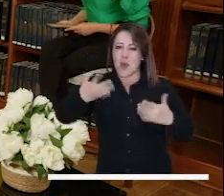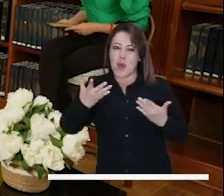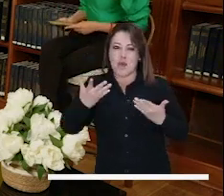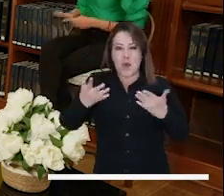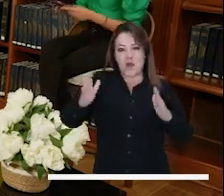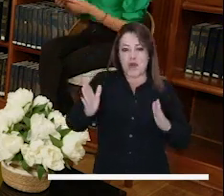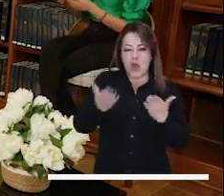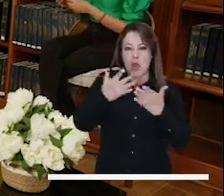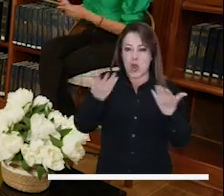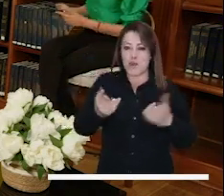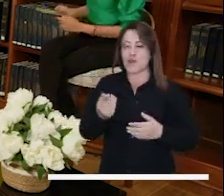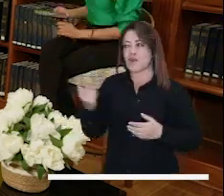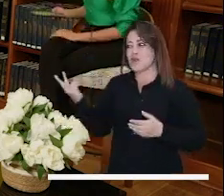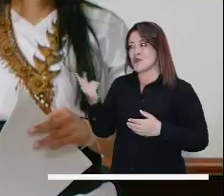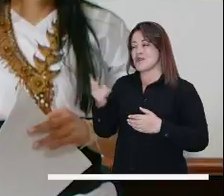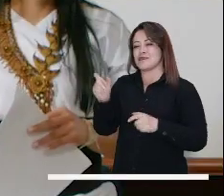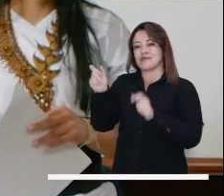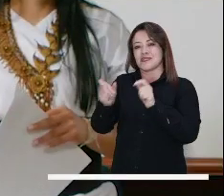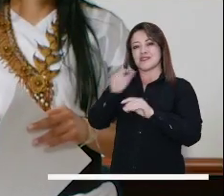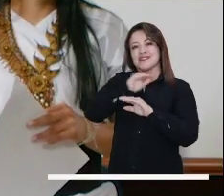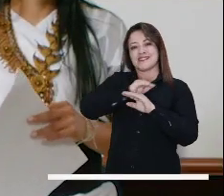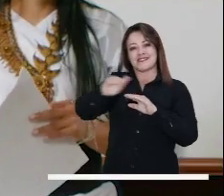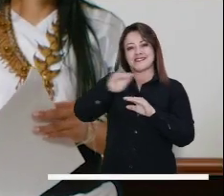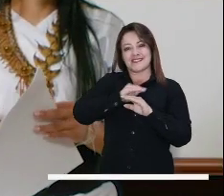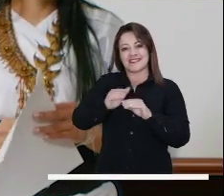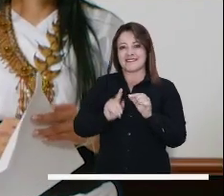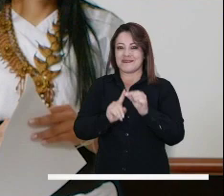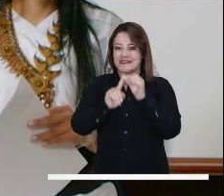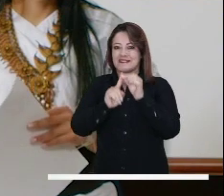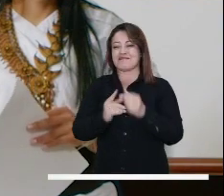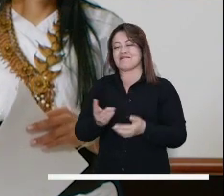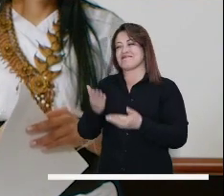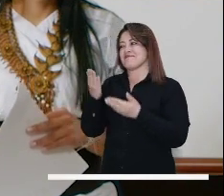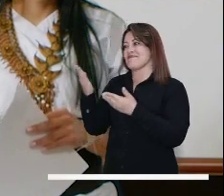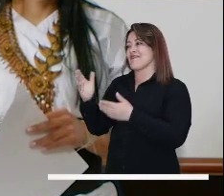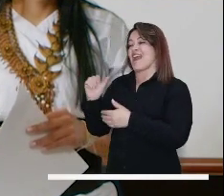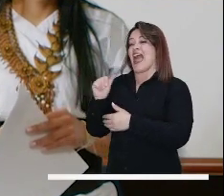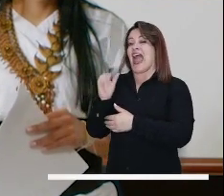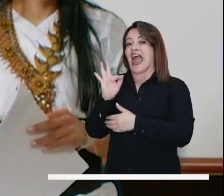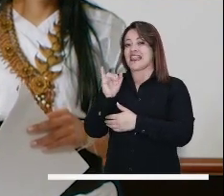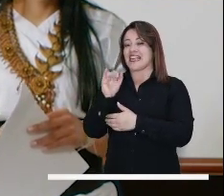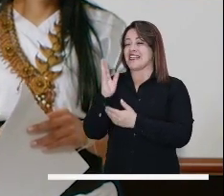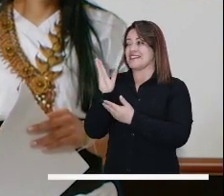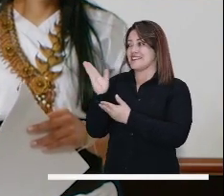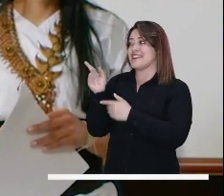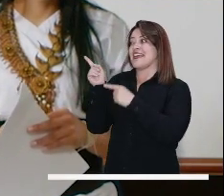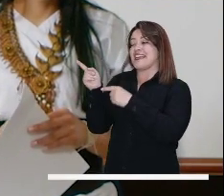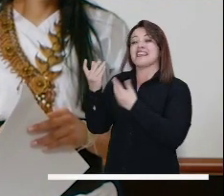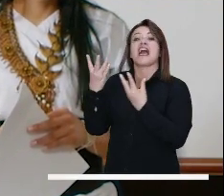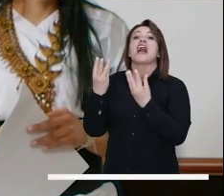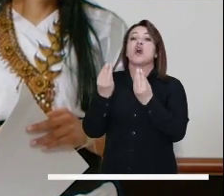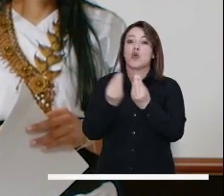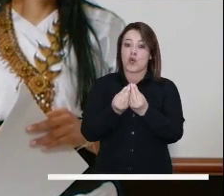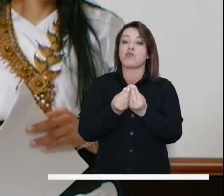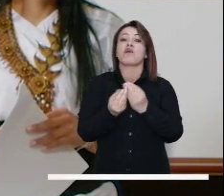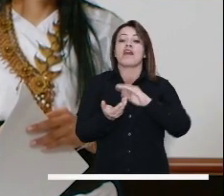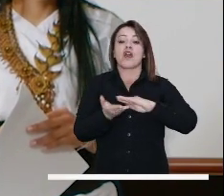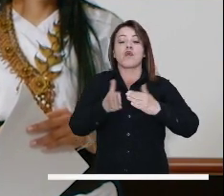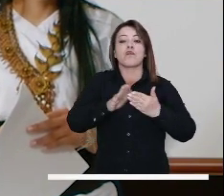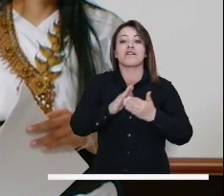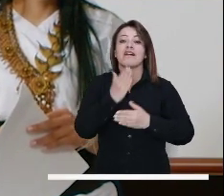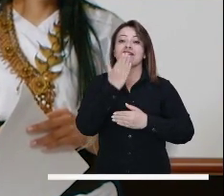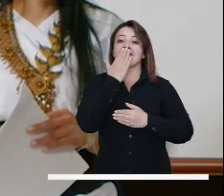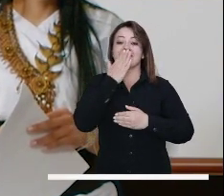solucionarlas. Y para ello tenemos aquí a dos invitados muy especiales el día de hoy, así que saludamos a la concejala Atiquigua del Partido